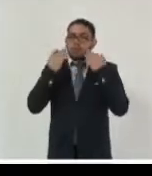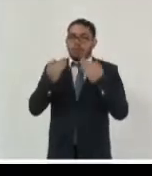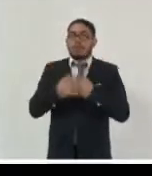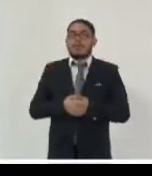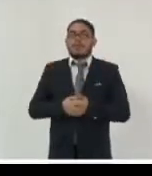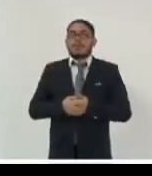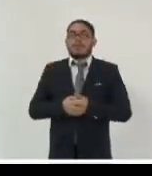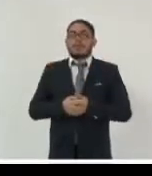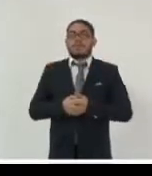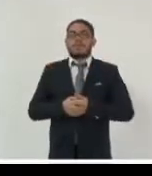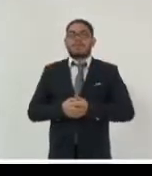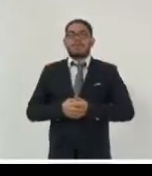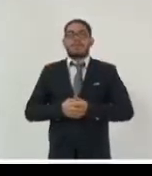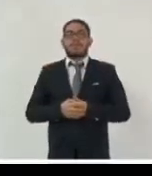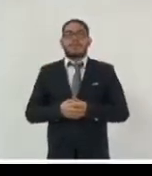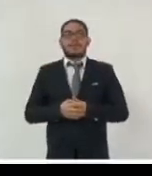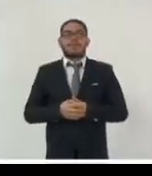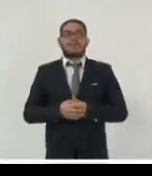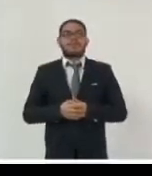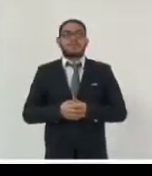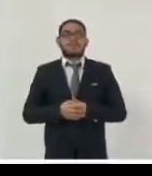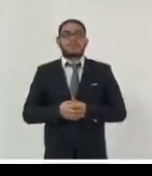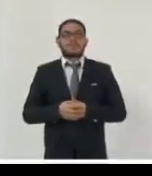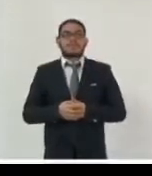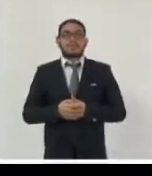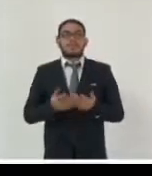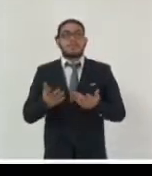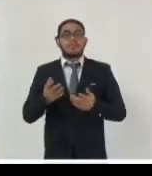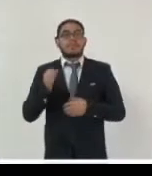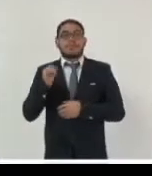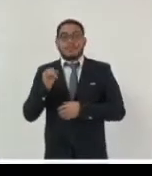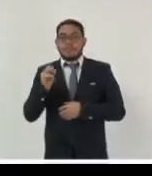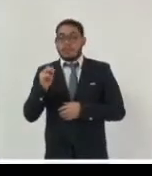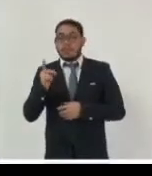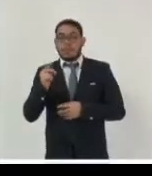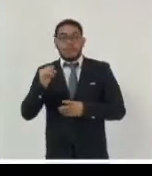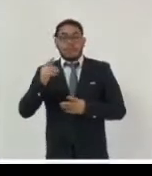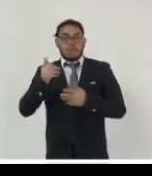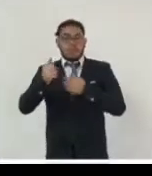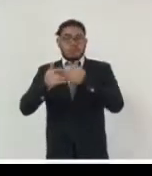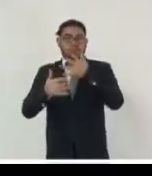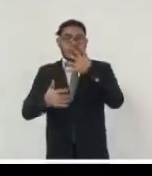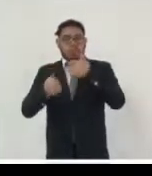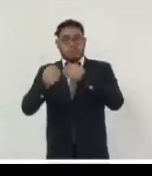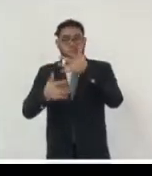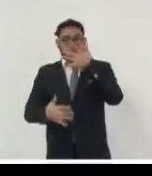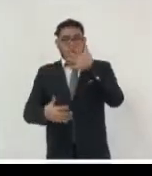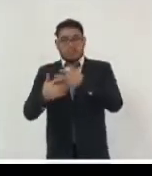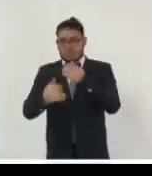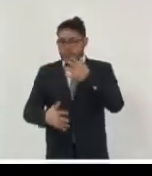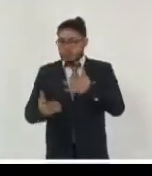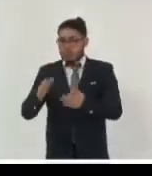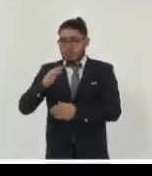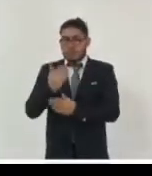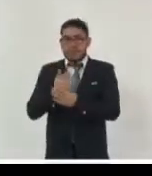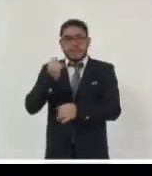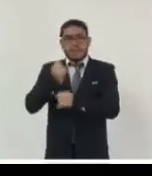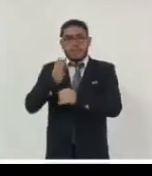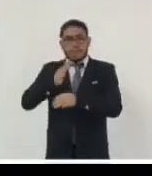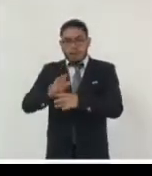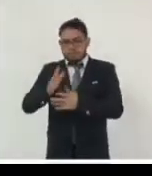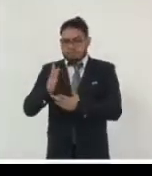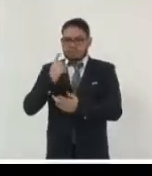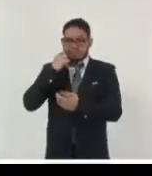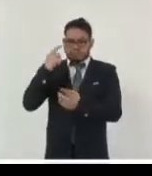los datos y los millones de datos que habitualmente están dando vueltas en nuestra vida por minuto